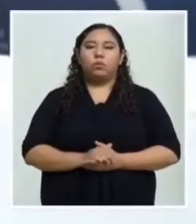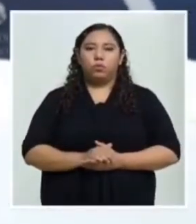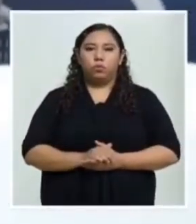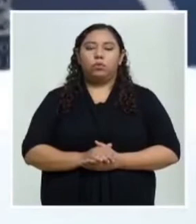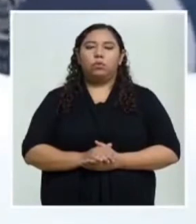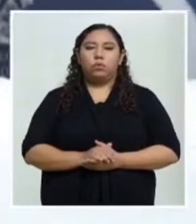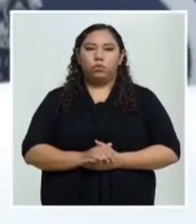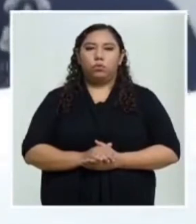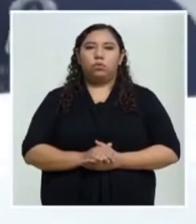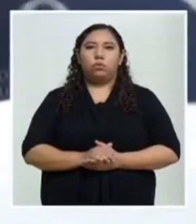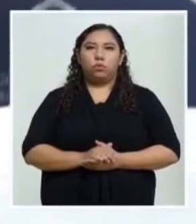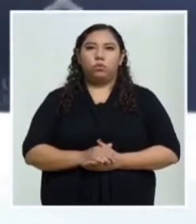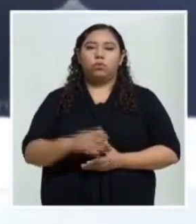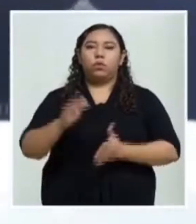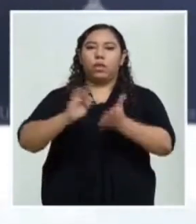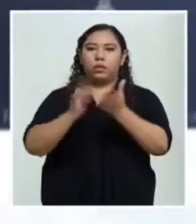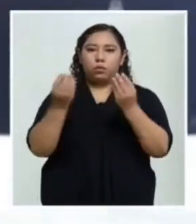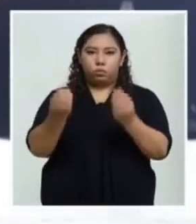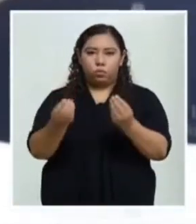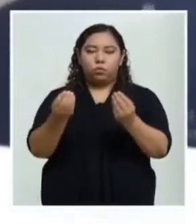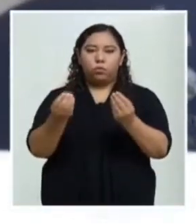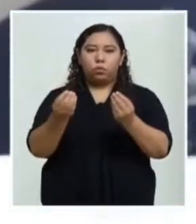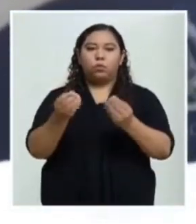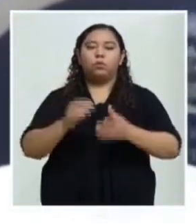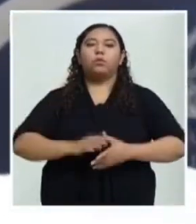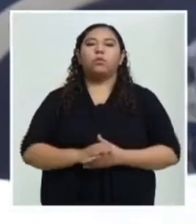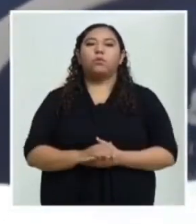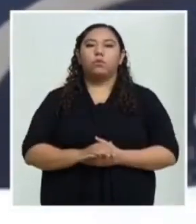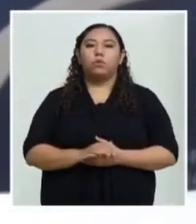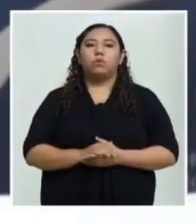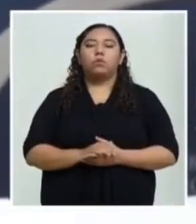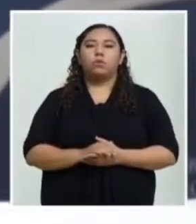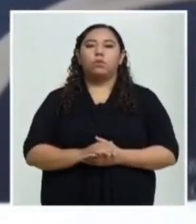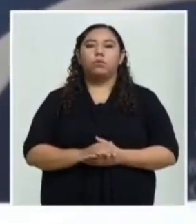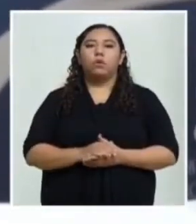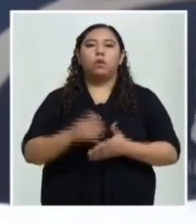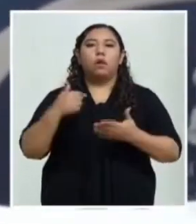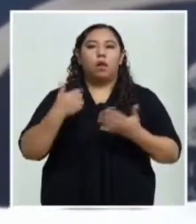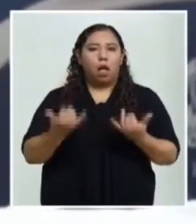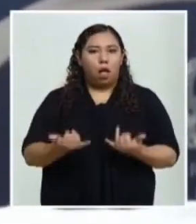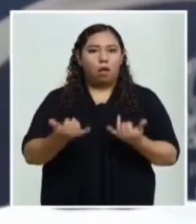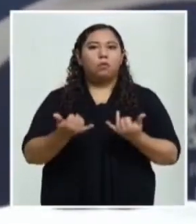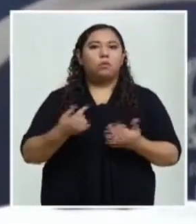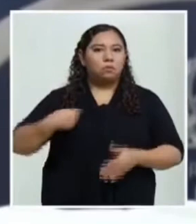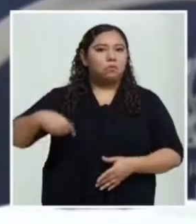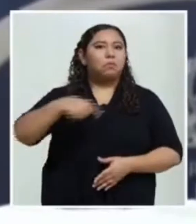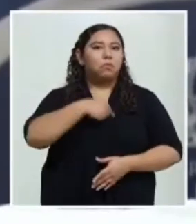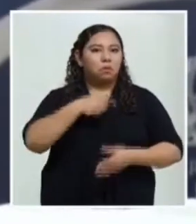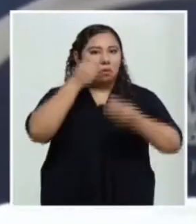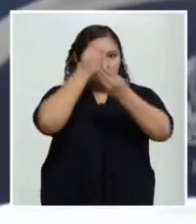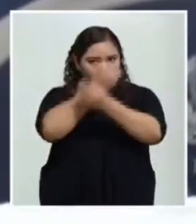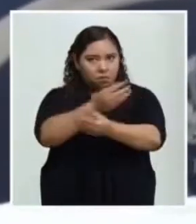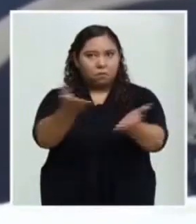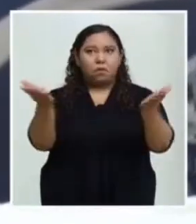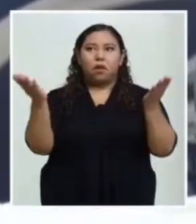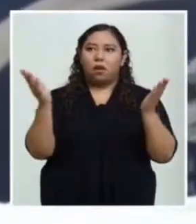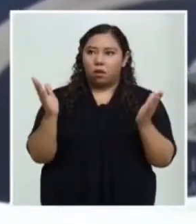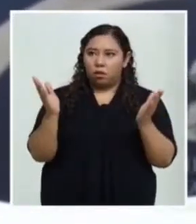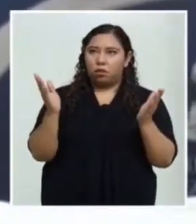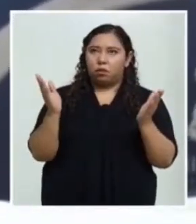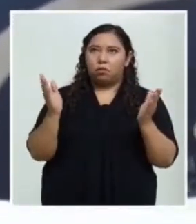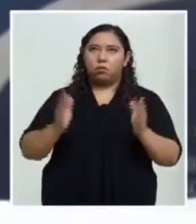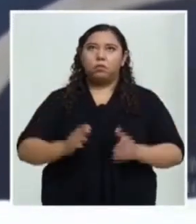esta información oportuna. Es información muy fresca, muy actual. La información que han